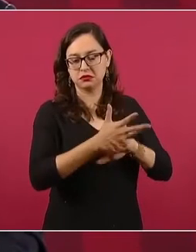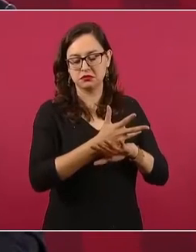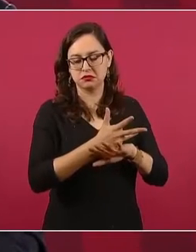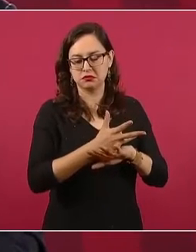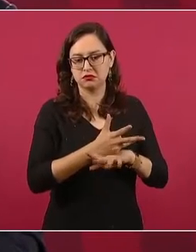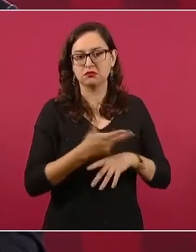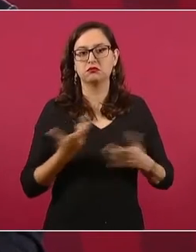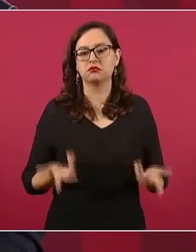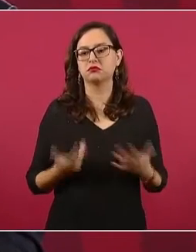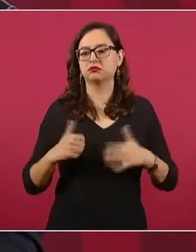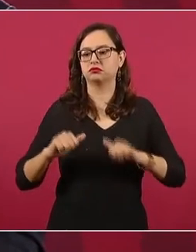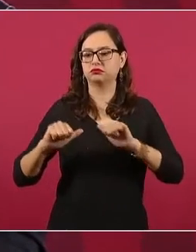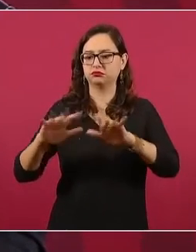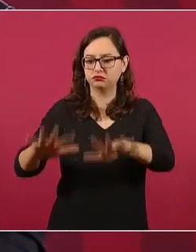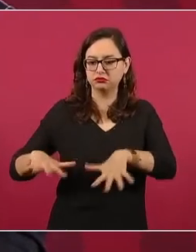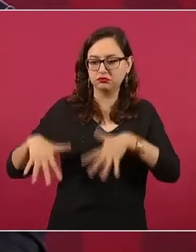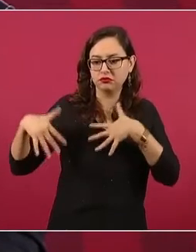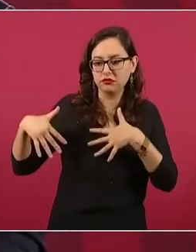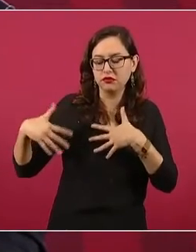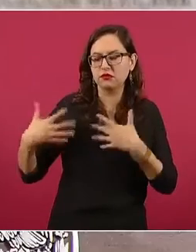en la Ciudad de México,